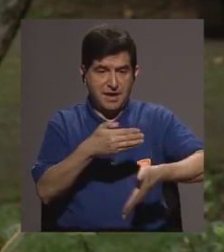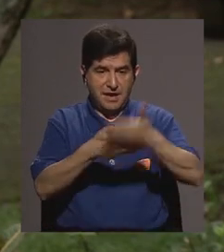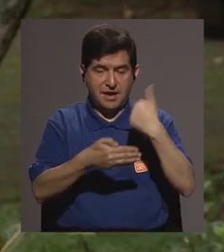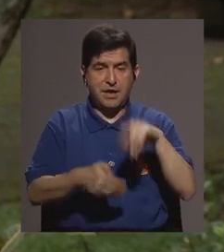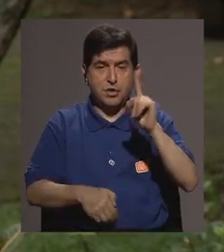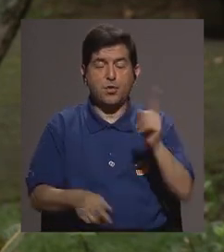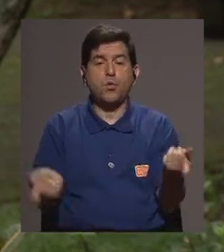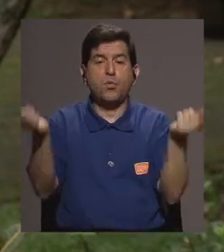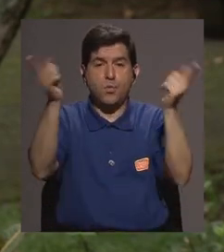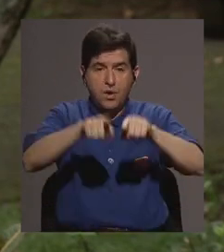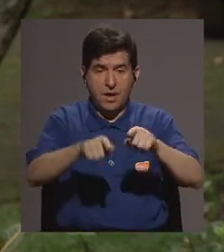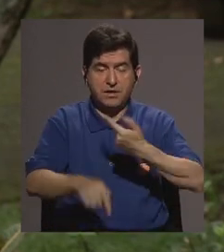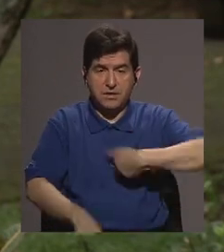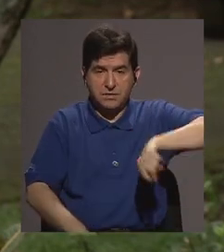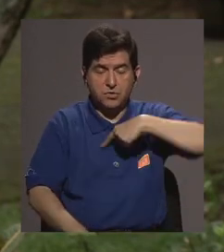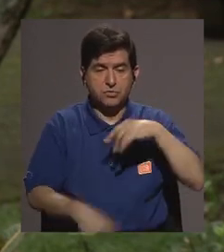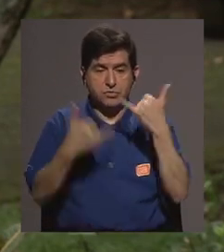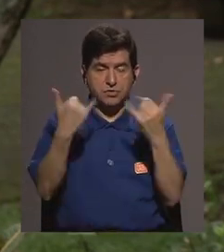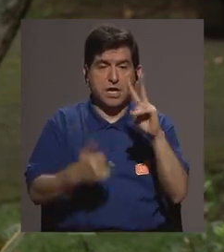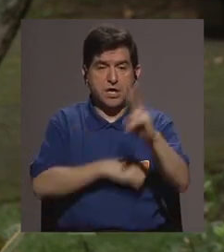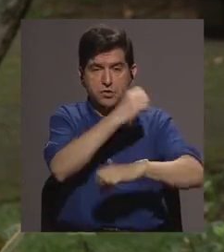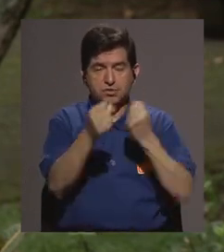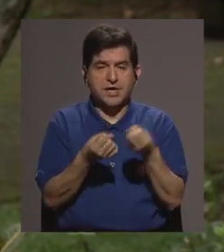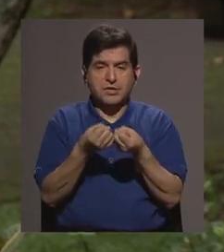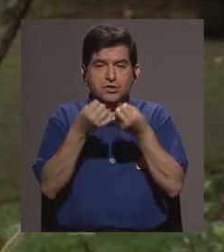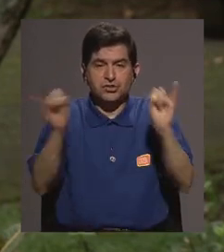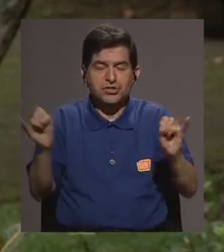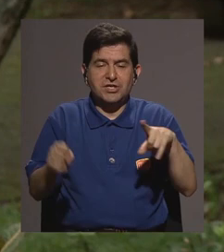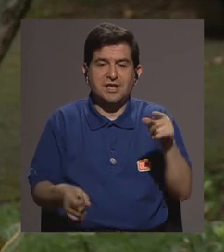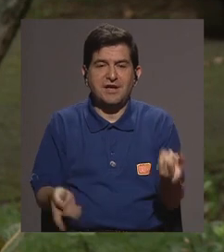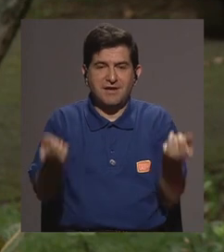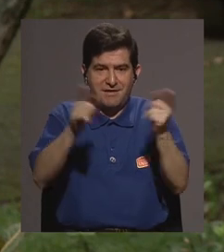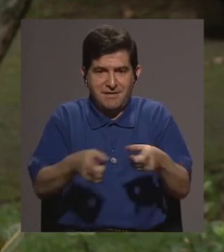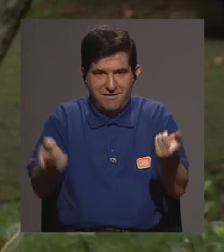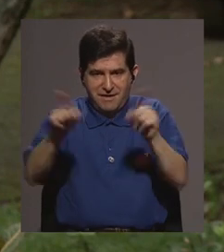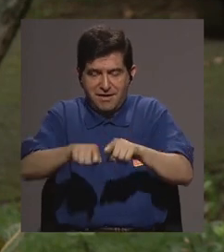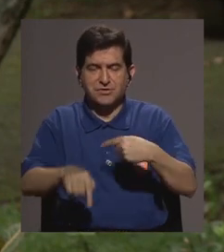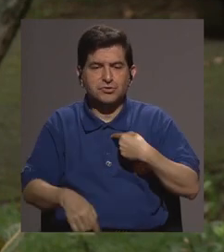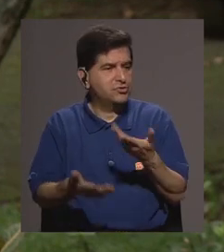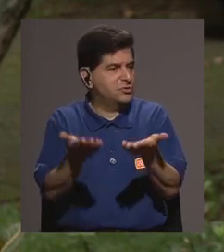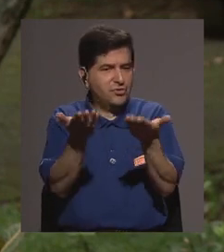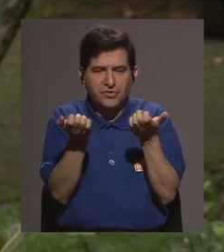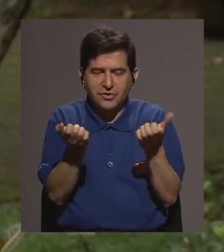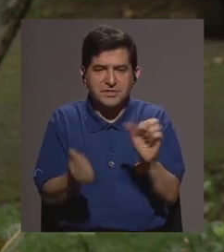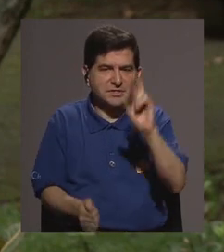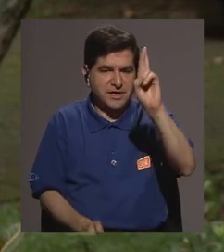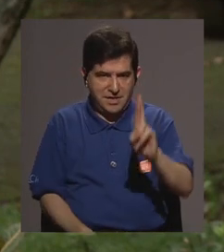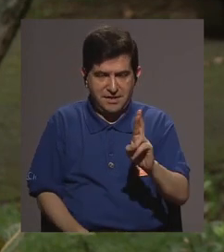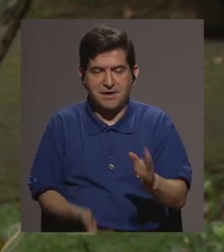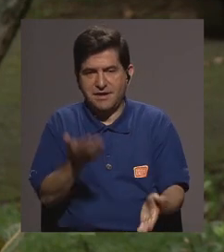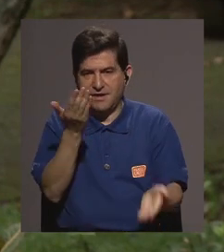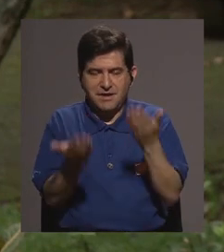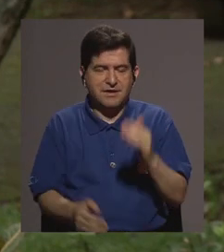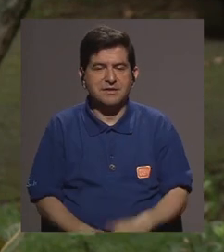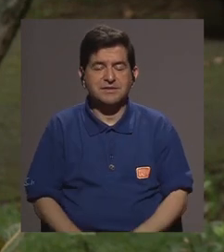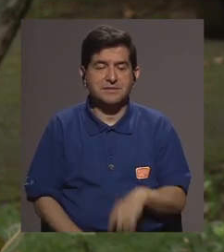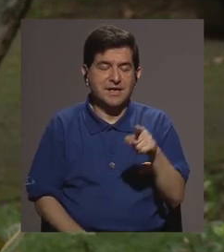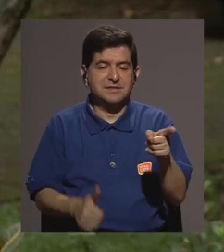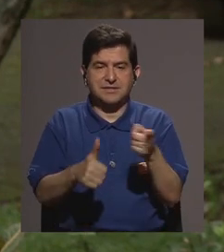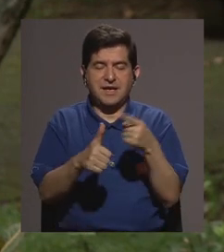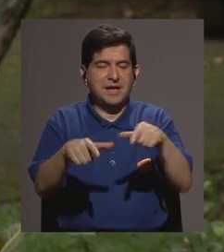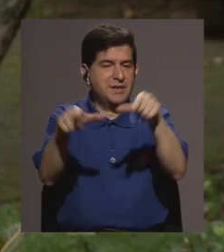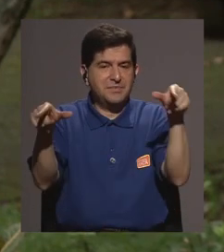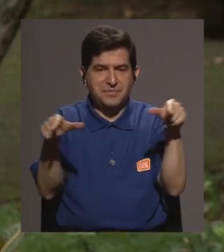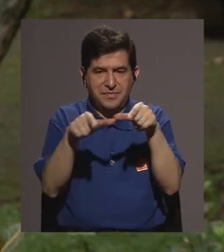tuvo un caso nosotros tuvimos ya dos años sin casos pero no quisiera que Costa Rica por lo menos no estuviera en el podio